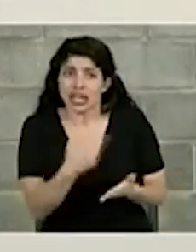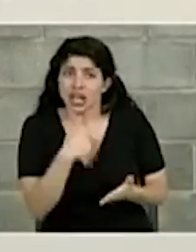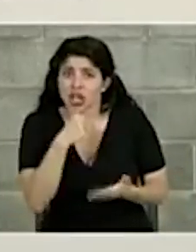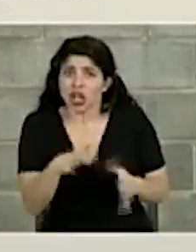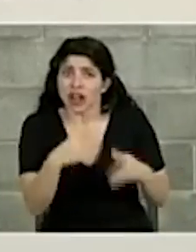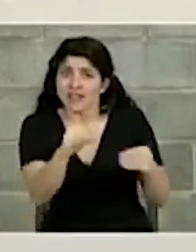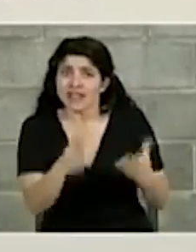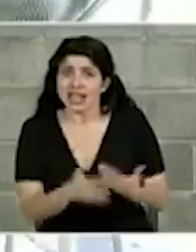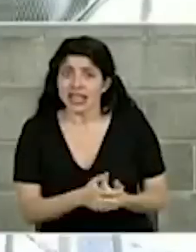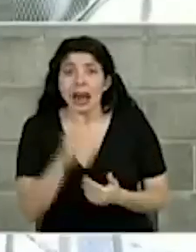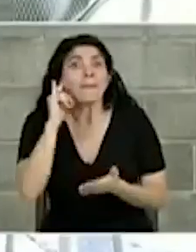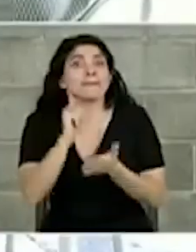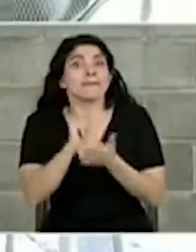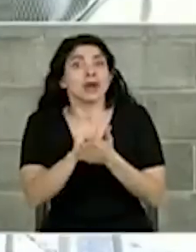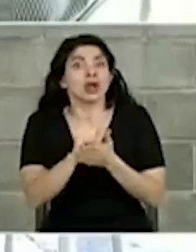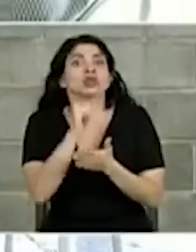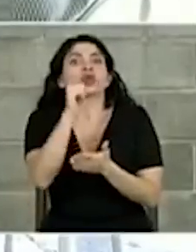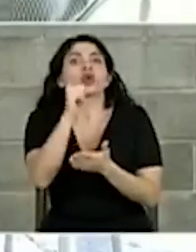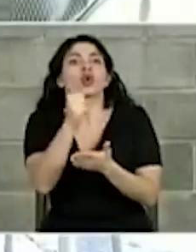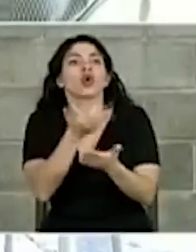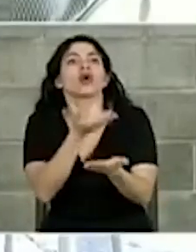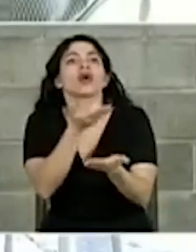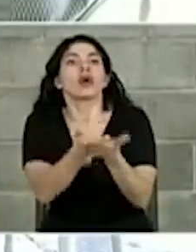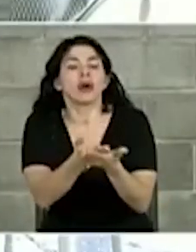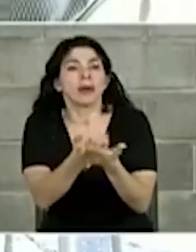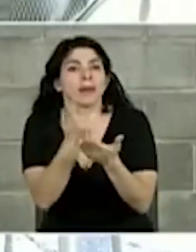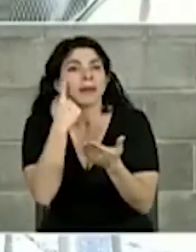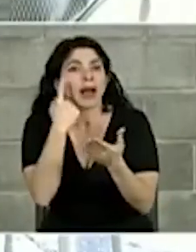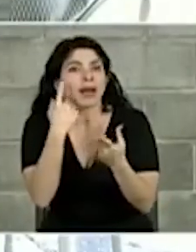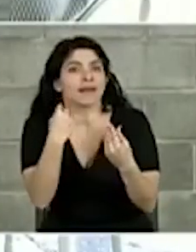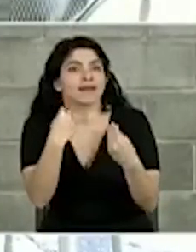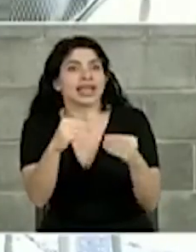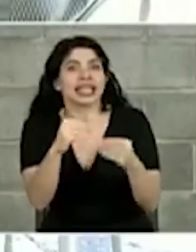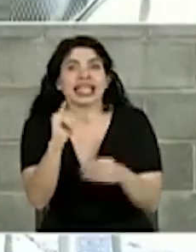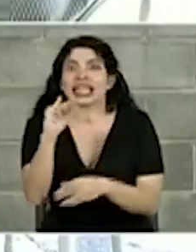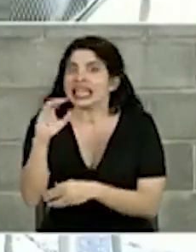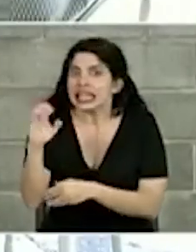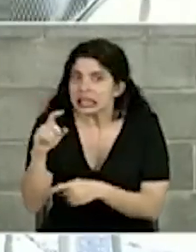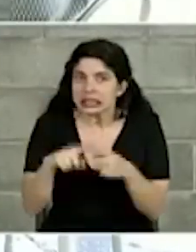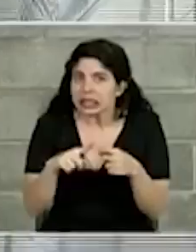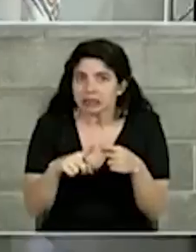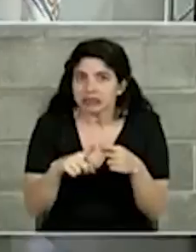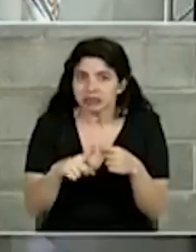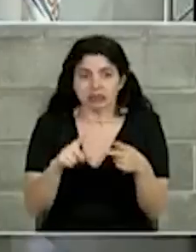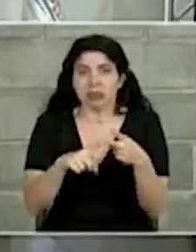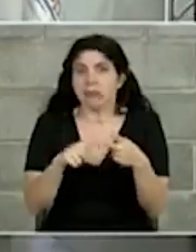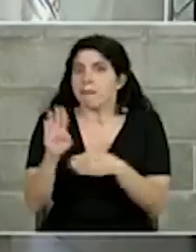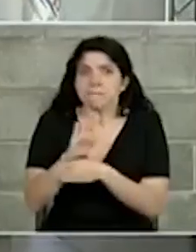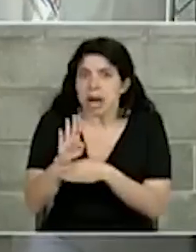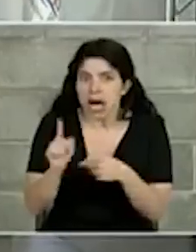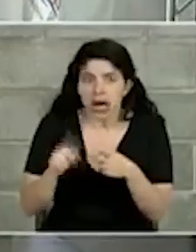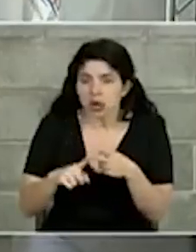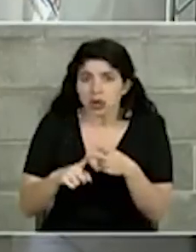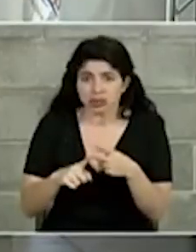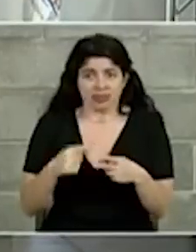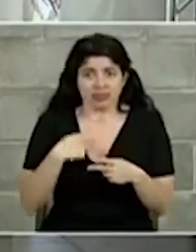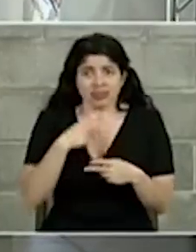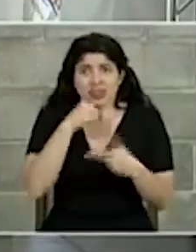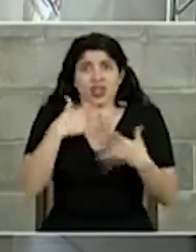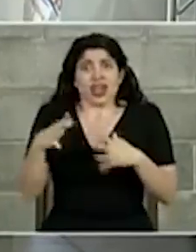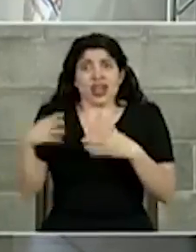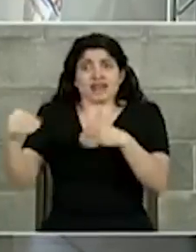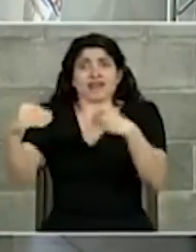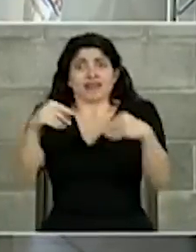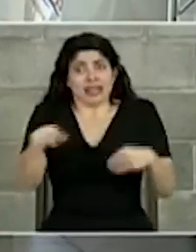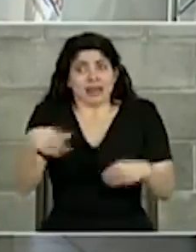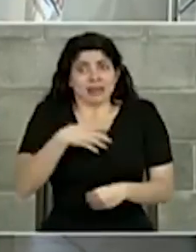por eso no hemos puesto sobre la mesa ni al ICE ni a los bancos yo no voy a vender